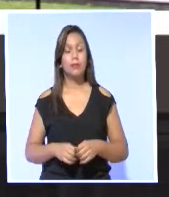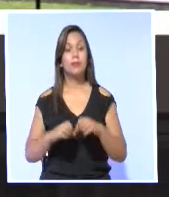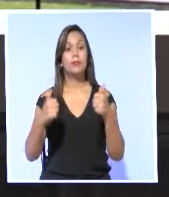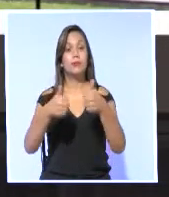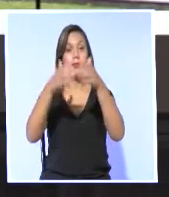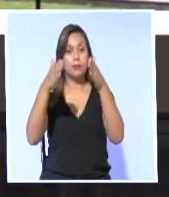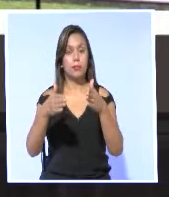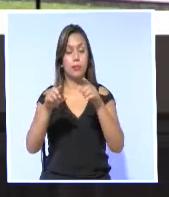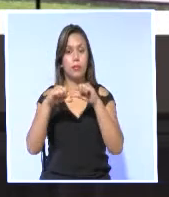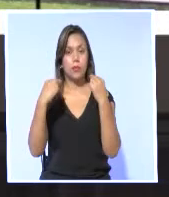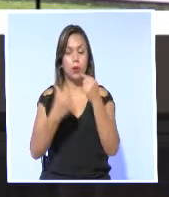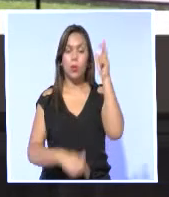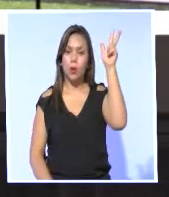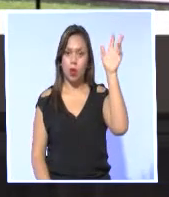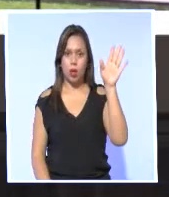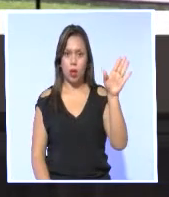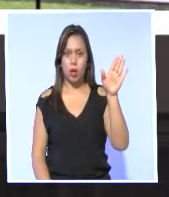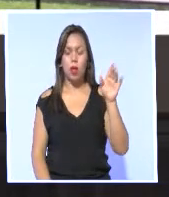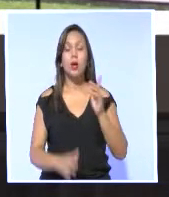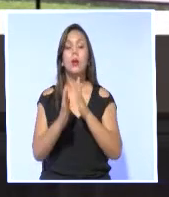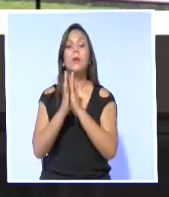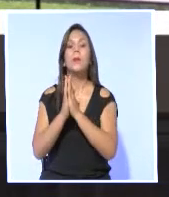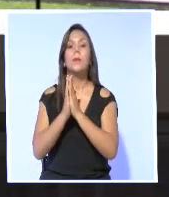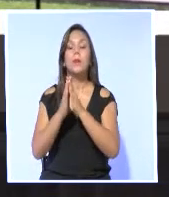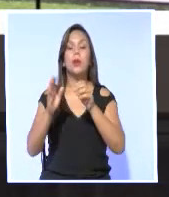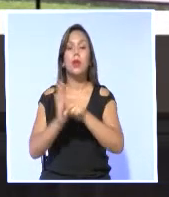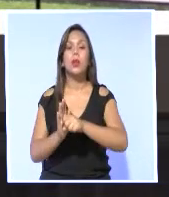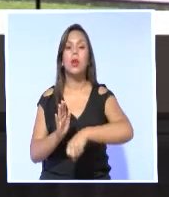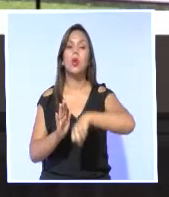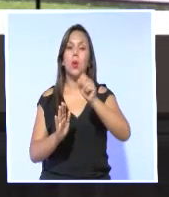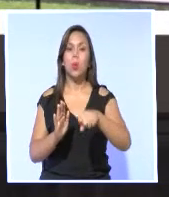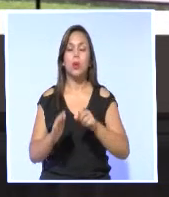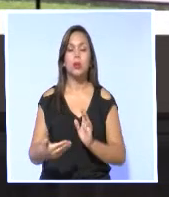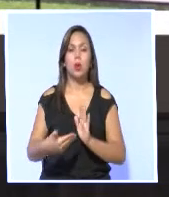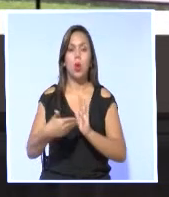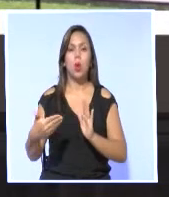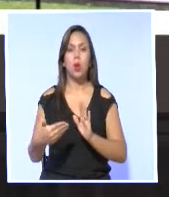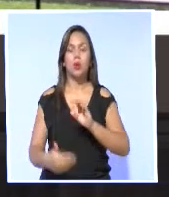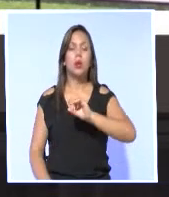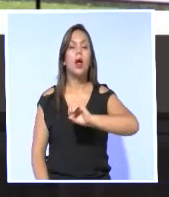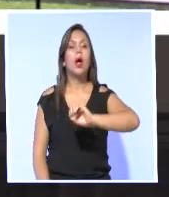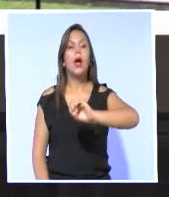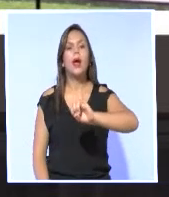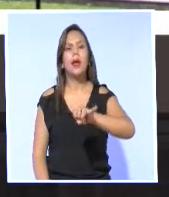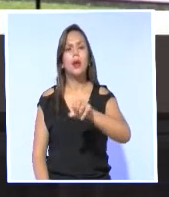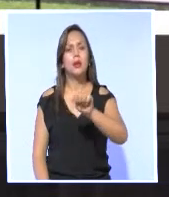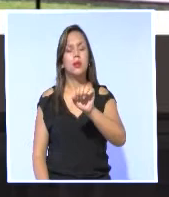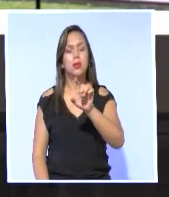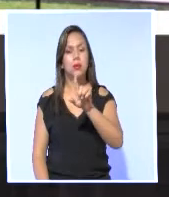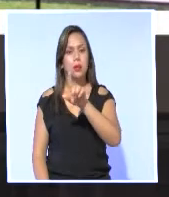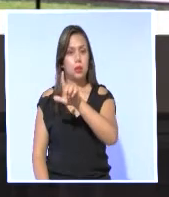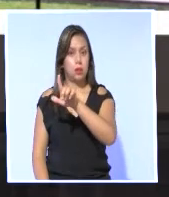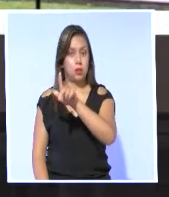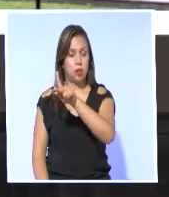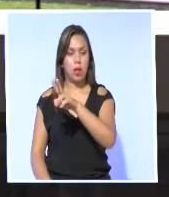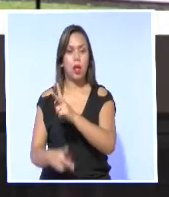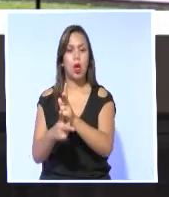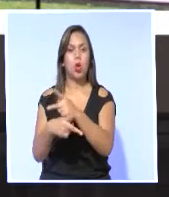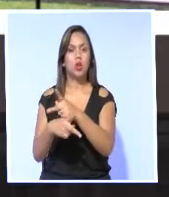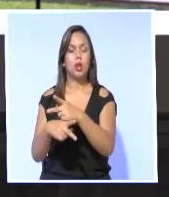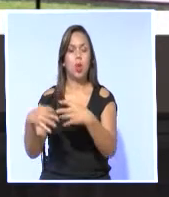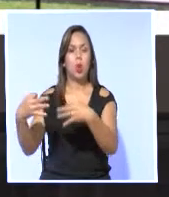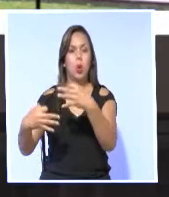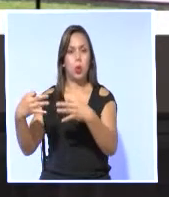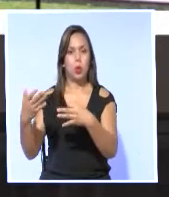Asambleístas del movimiento Creo entregaron la solicitud de juicio político en contra de Gustavo Yal y el Consejo de la Judicatura. Acusan al